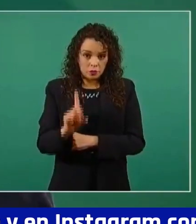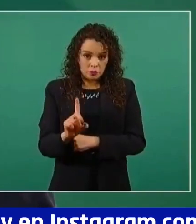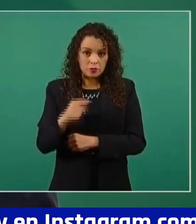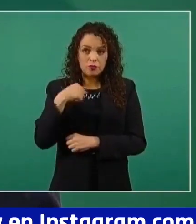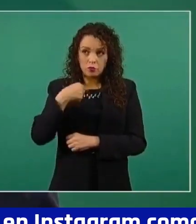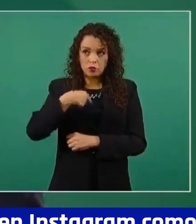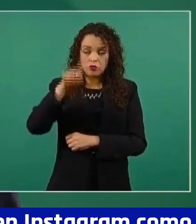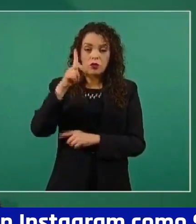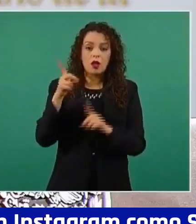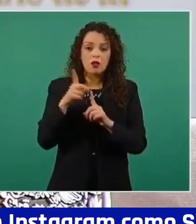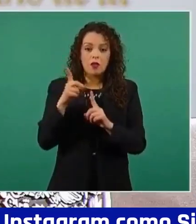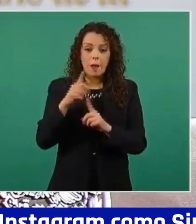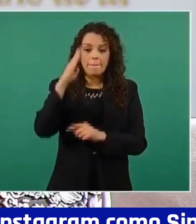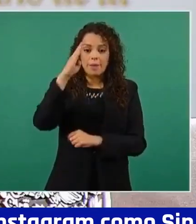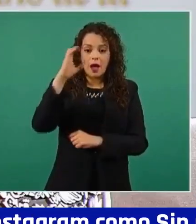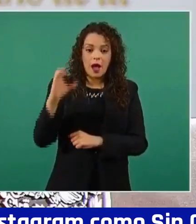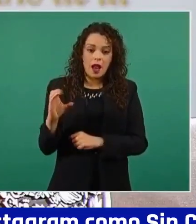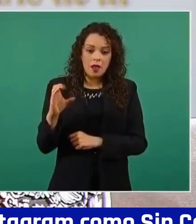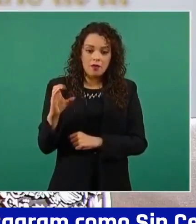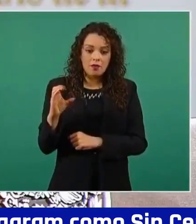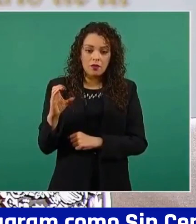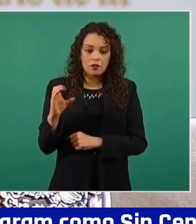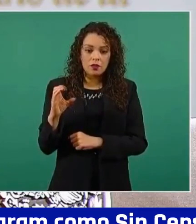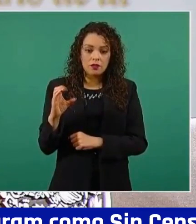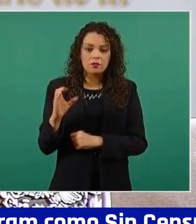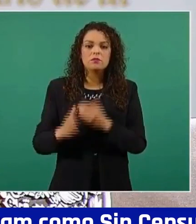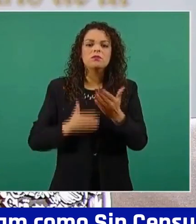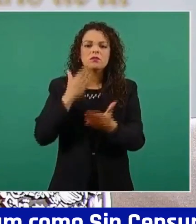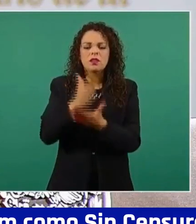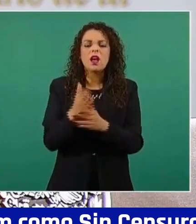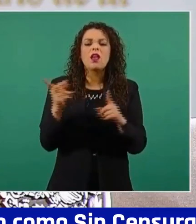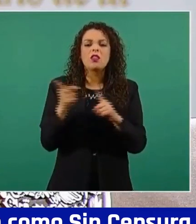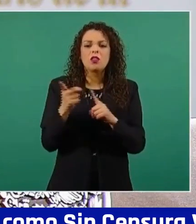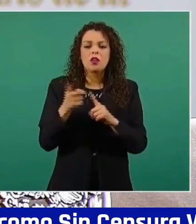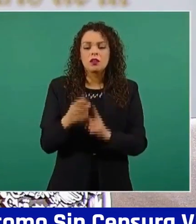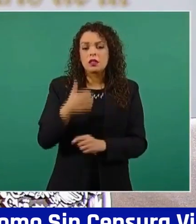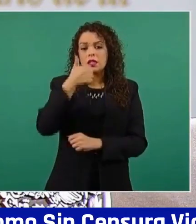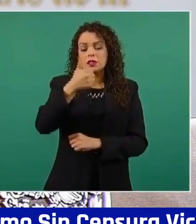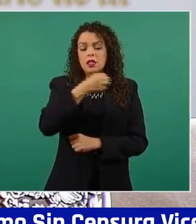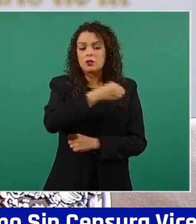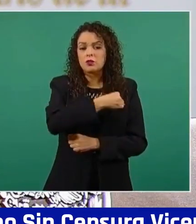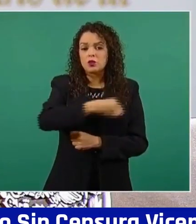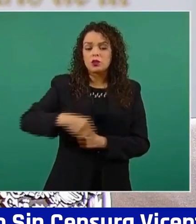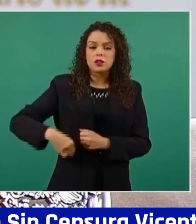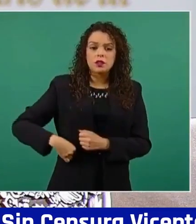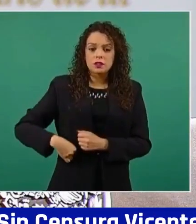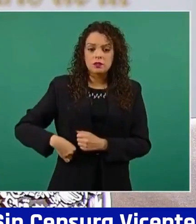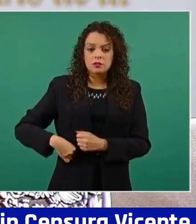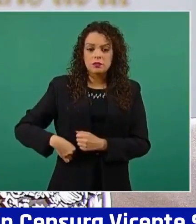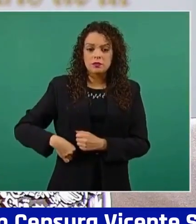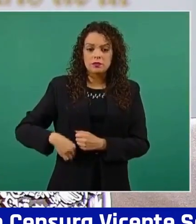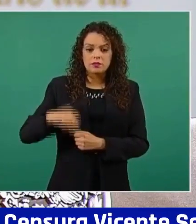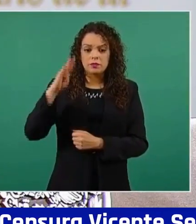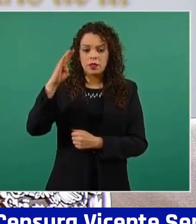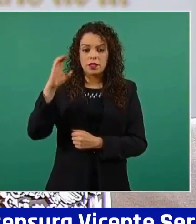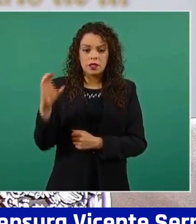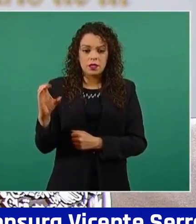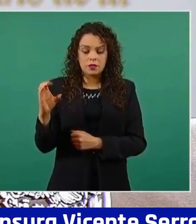Voy a visitar los seis municipios de Baja California.